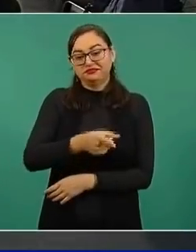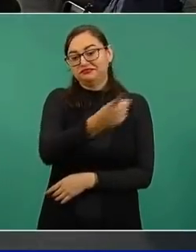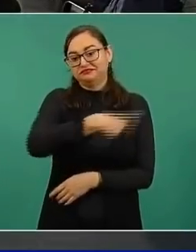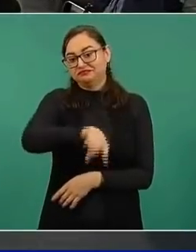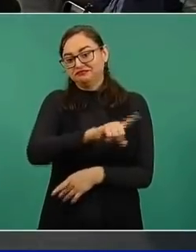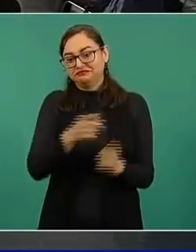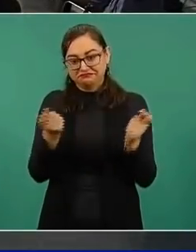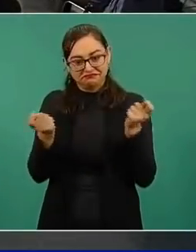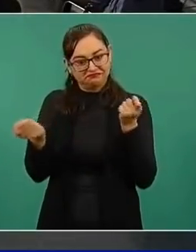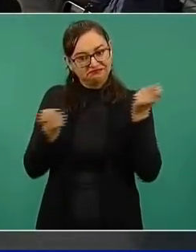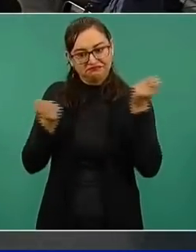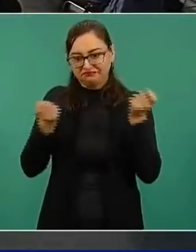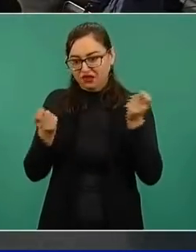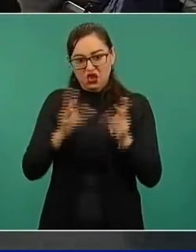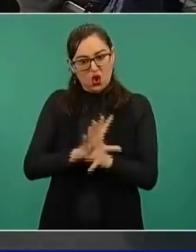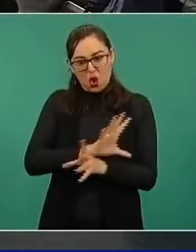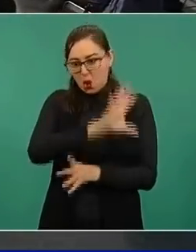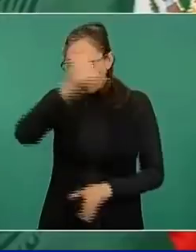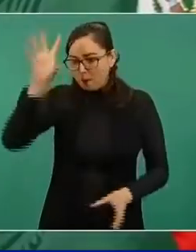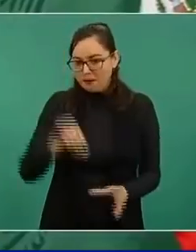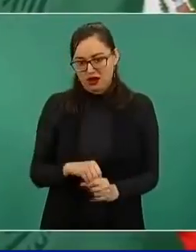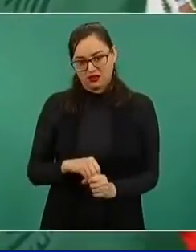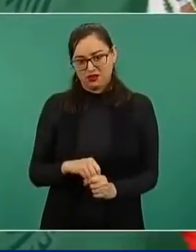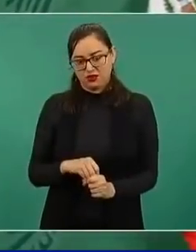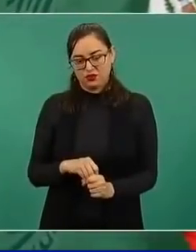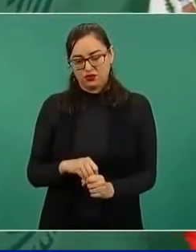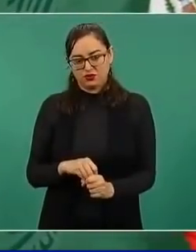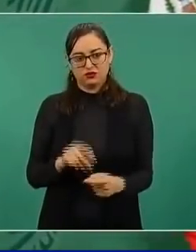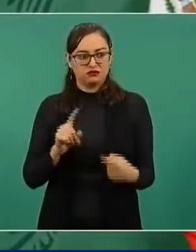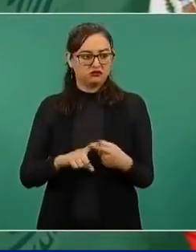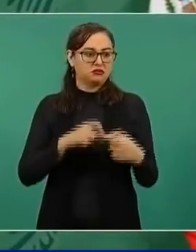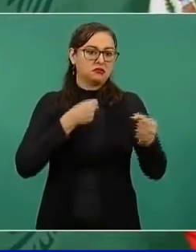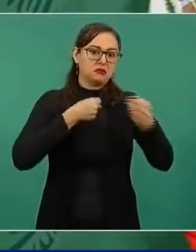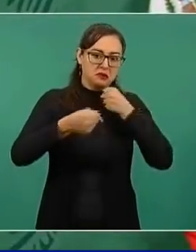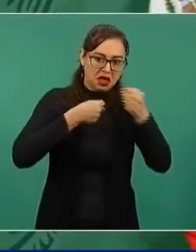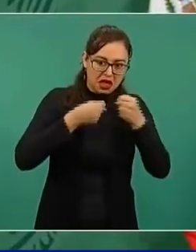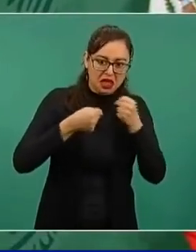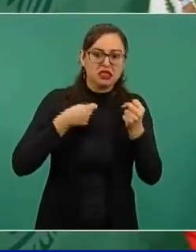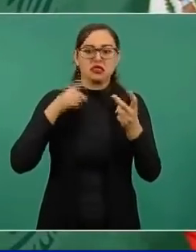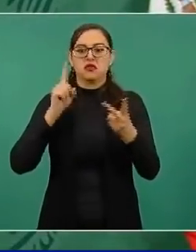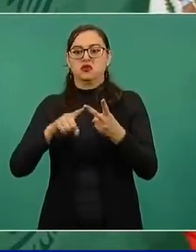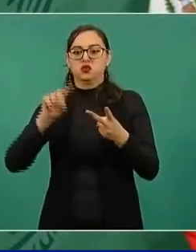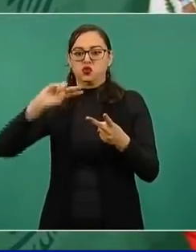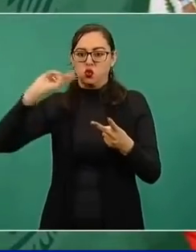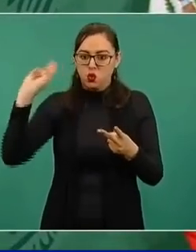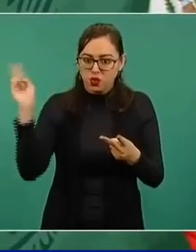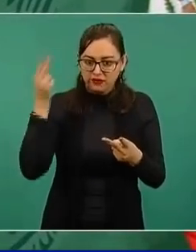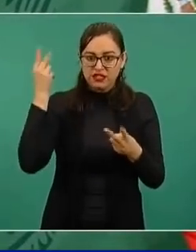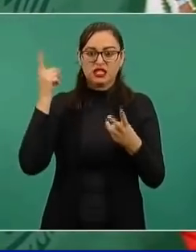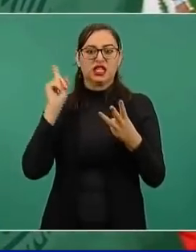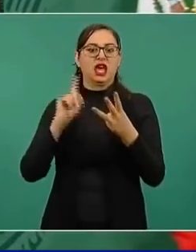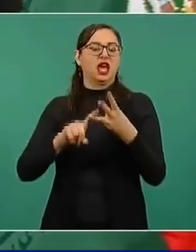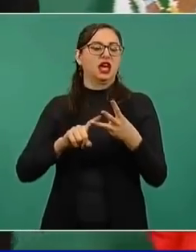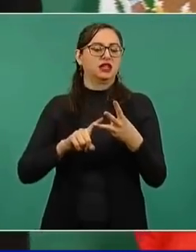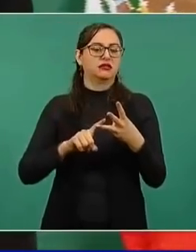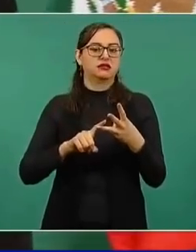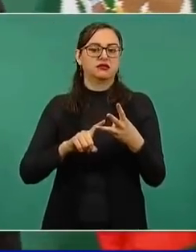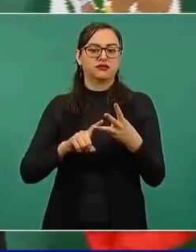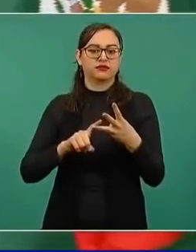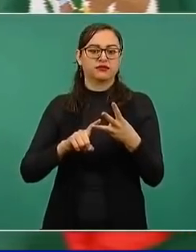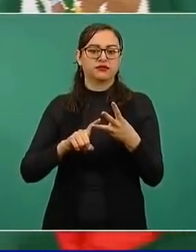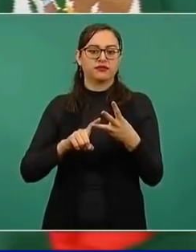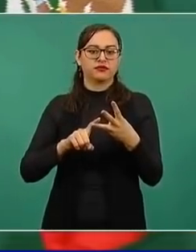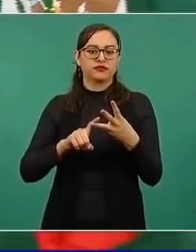los medios y tenían el control también de las universidades públicas, y tenían el control